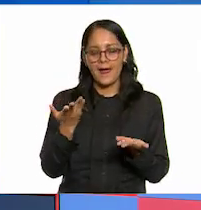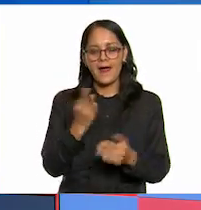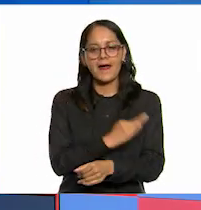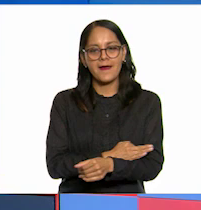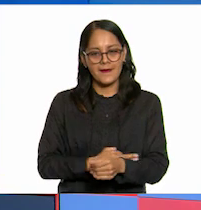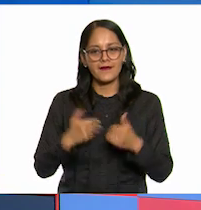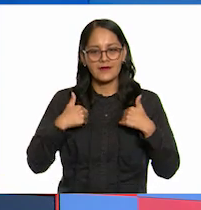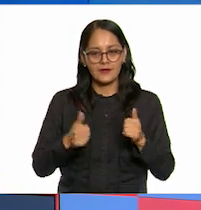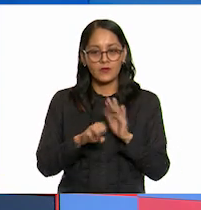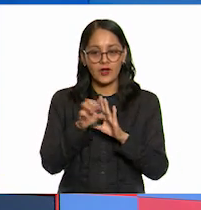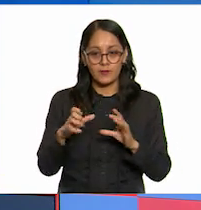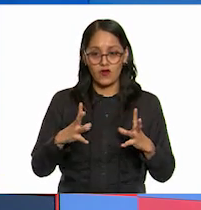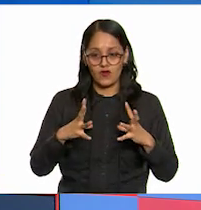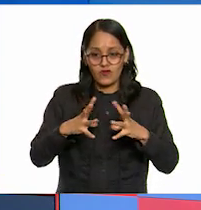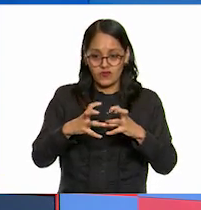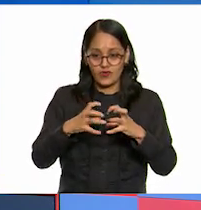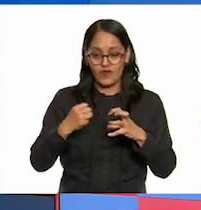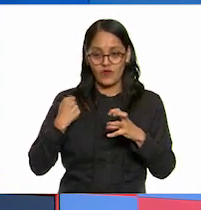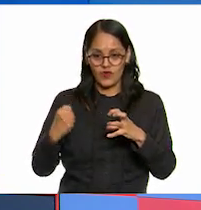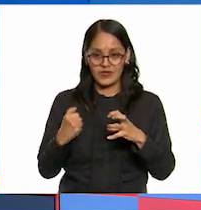una fuerza a esta pelota